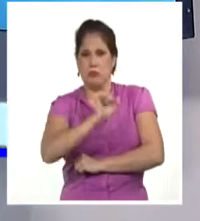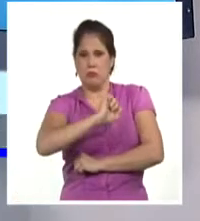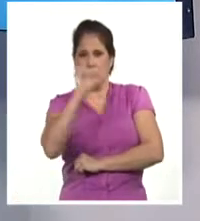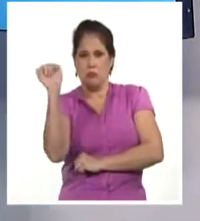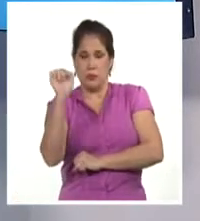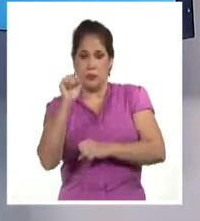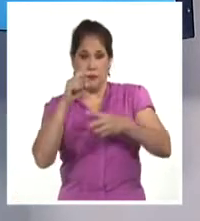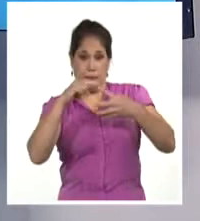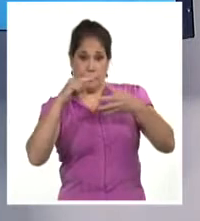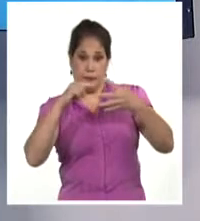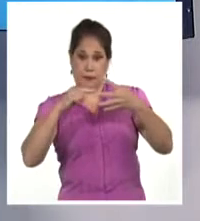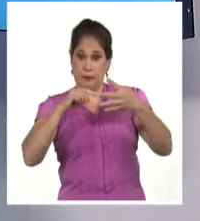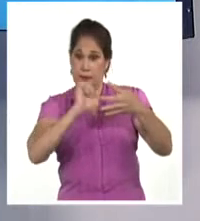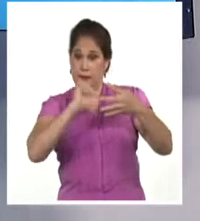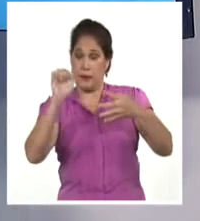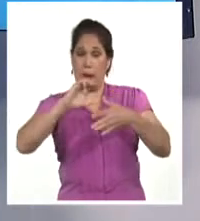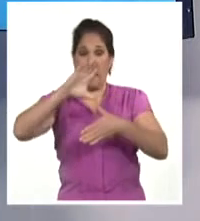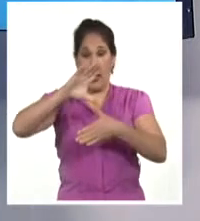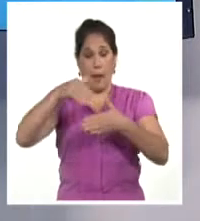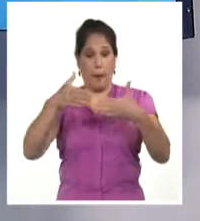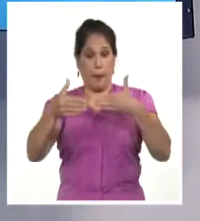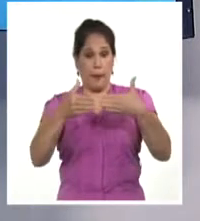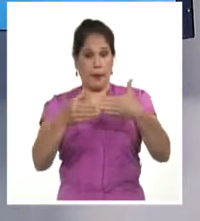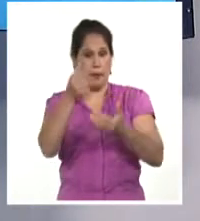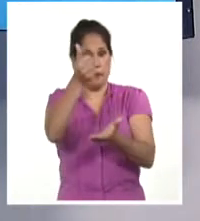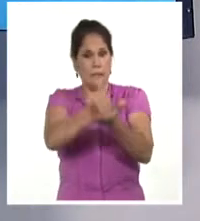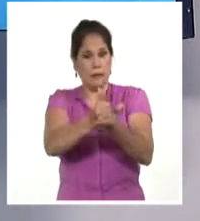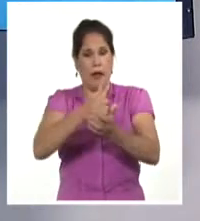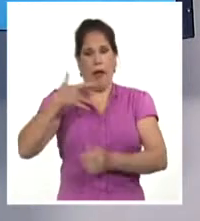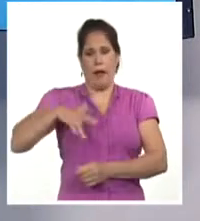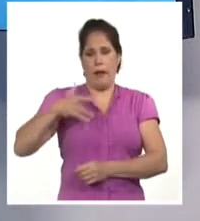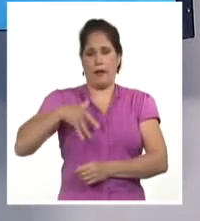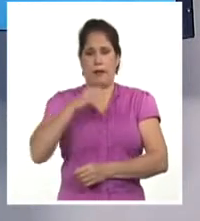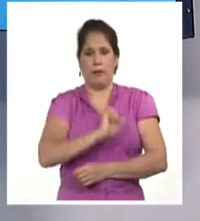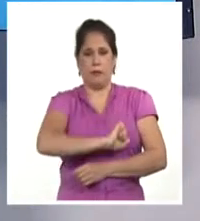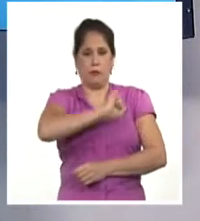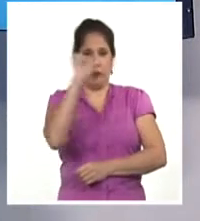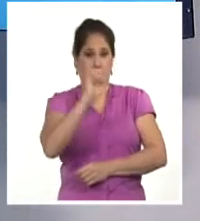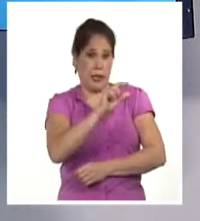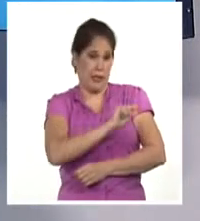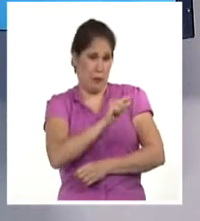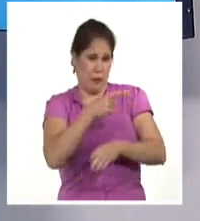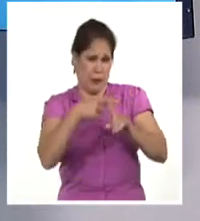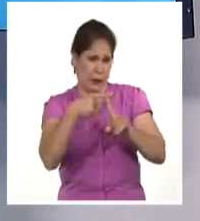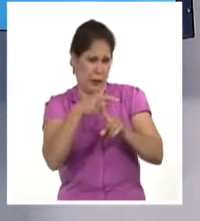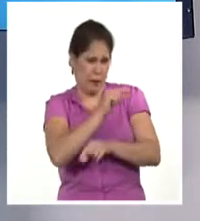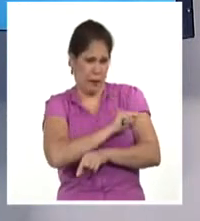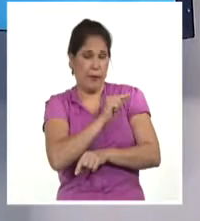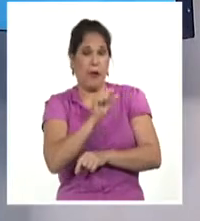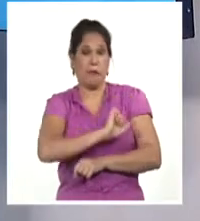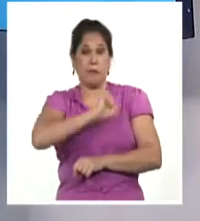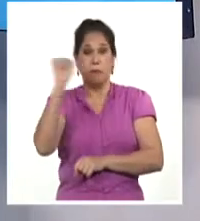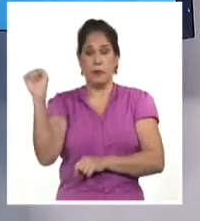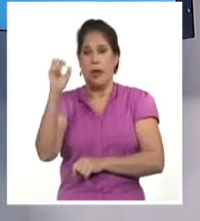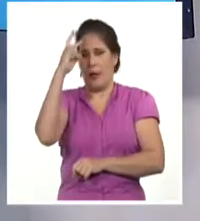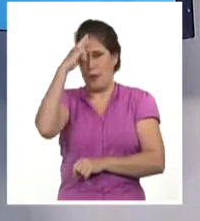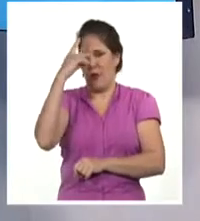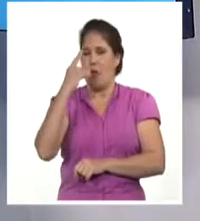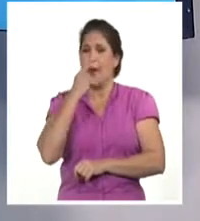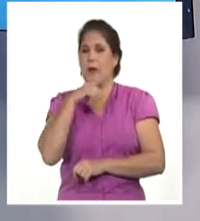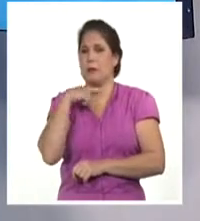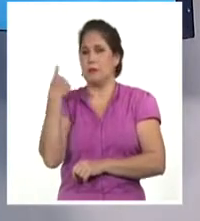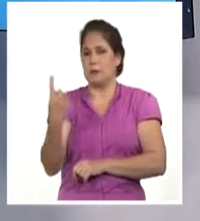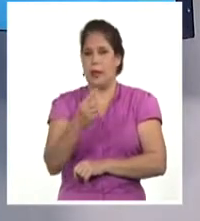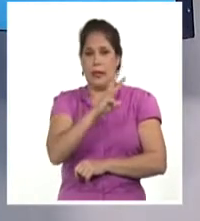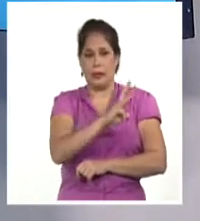a la superronda del torneo panamericano con sede en Argentina al vencer hace poco más de media hora a República Dominicana tres